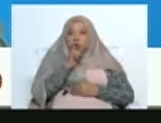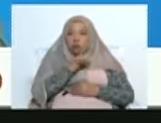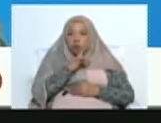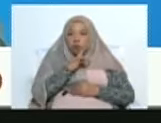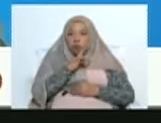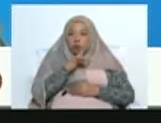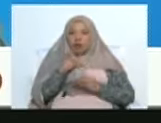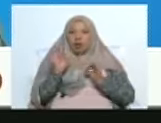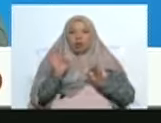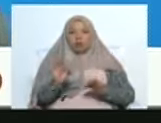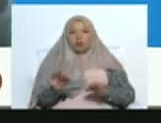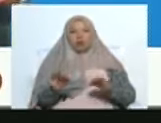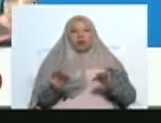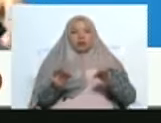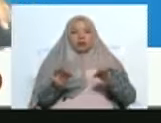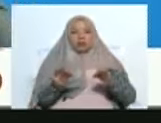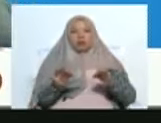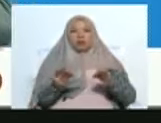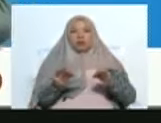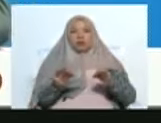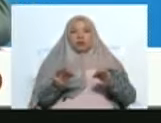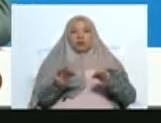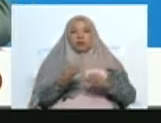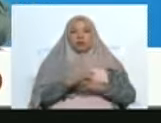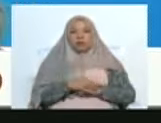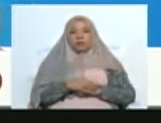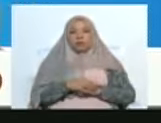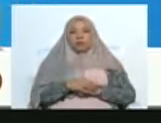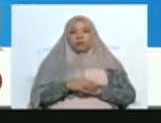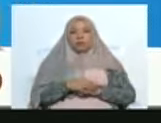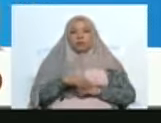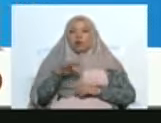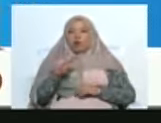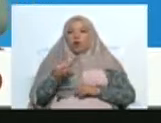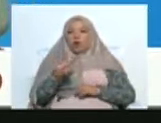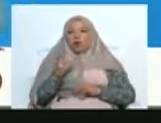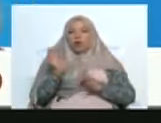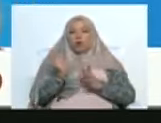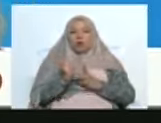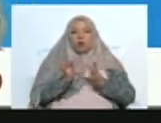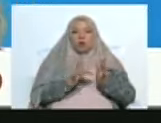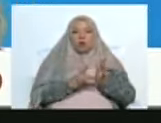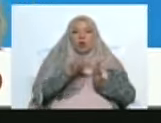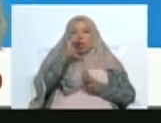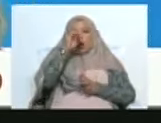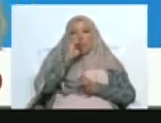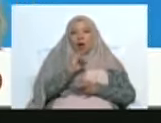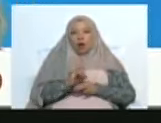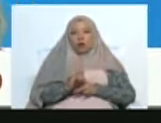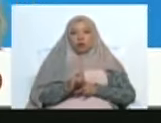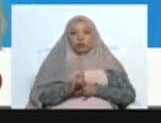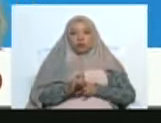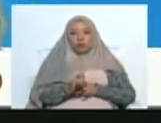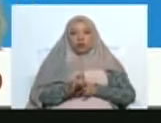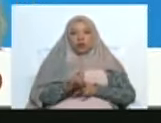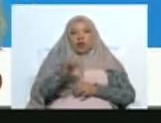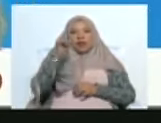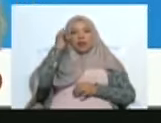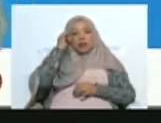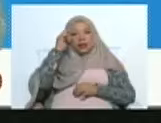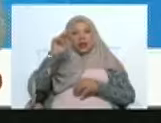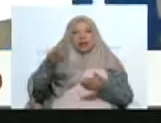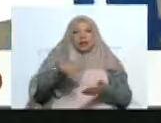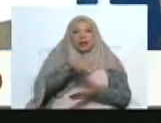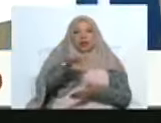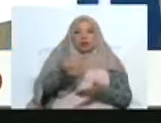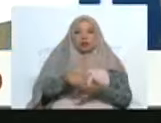decreto oficialmente el 4 de abril de cada año como el día nacional de la